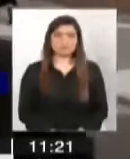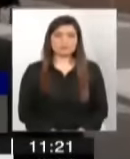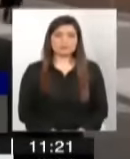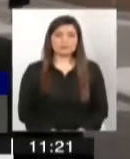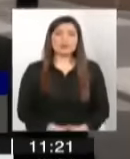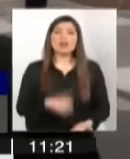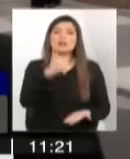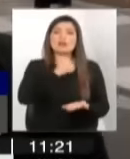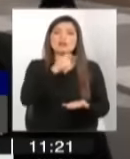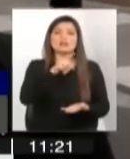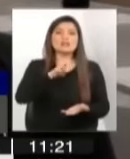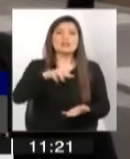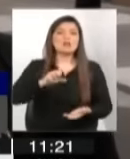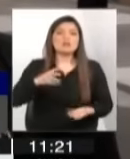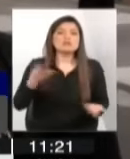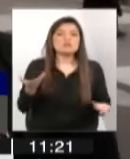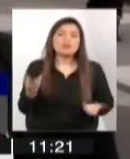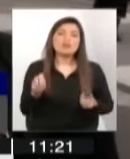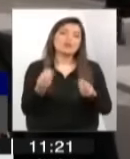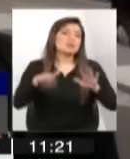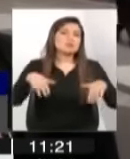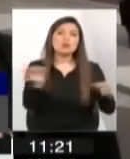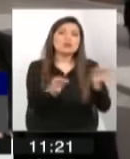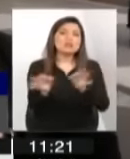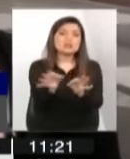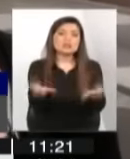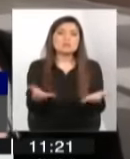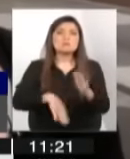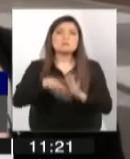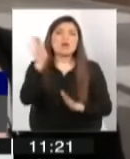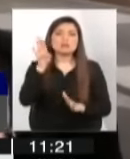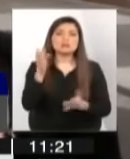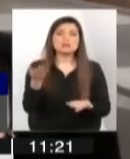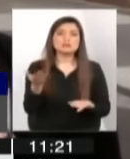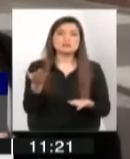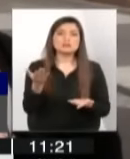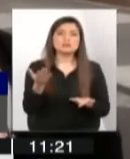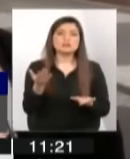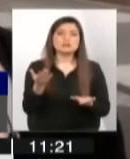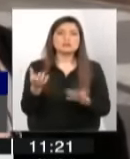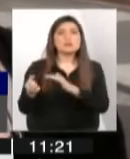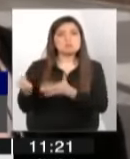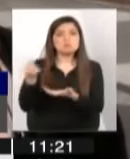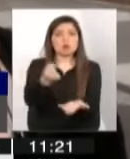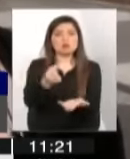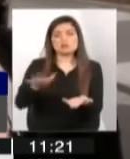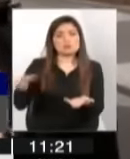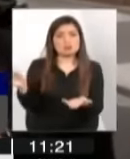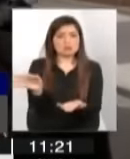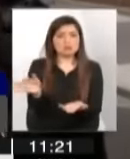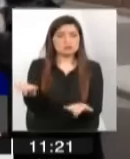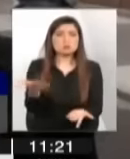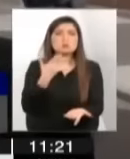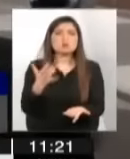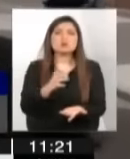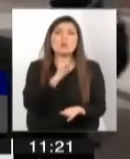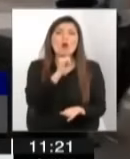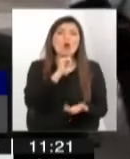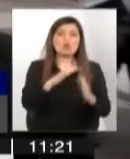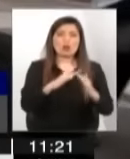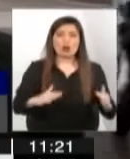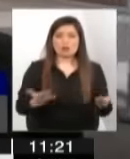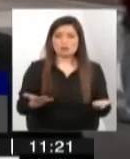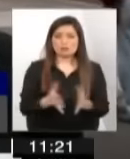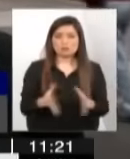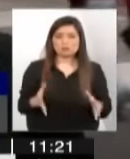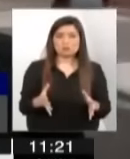¿Qué le hace falta al SANAVE? Bueno, lo mismo que estaban planteando, colocar más aporte, porque son muy pobres los hogares.